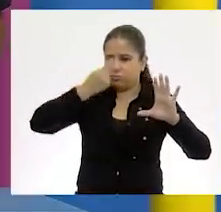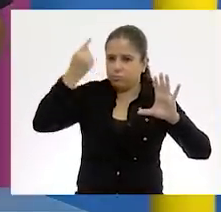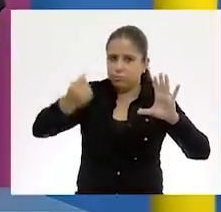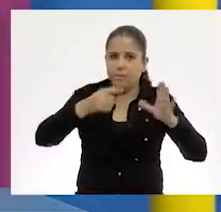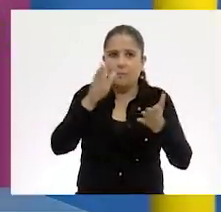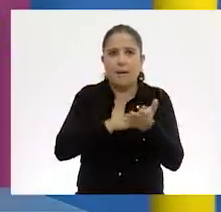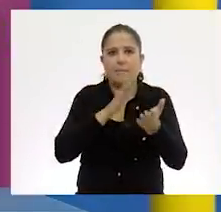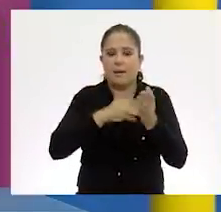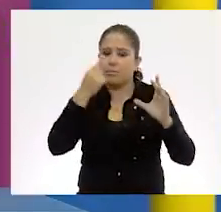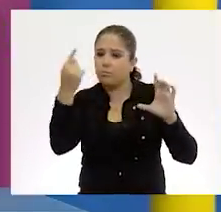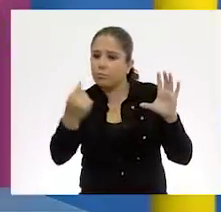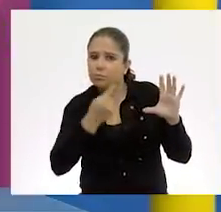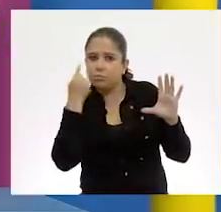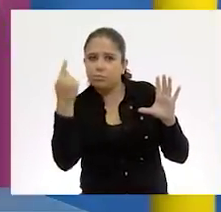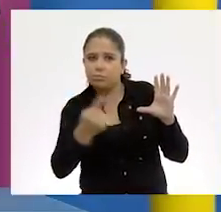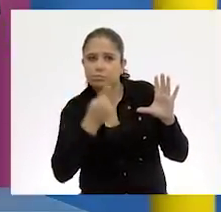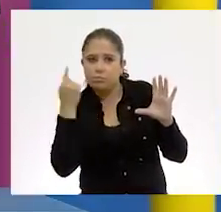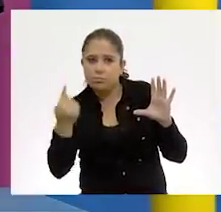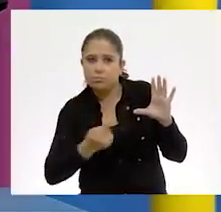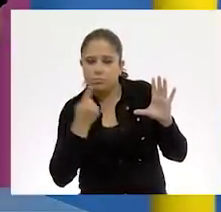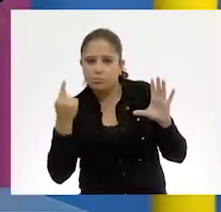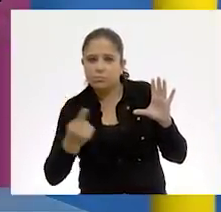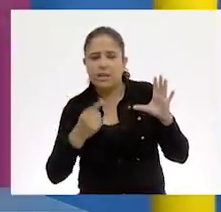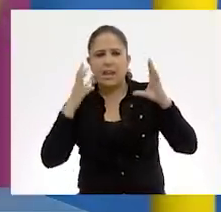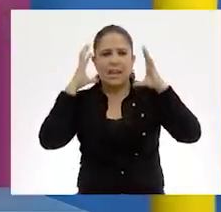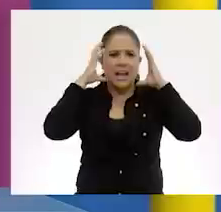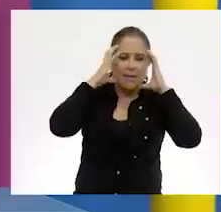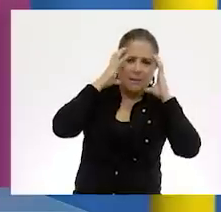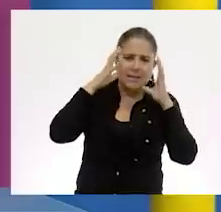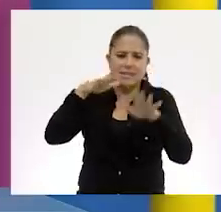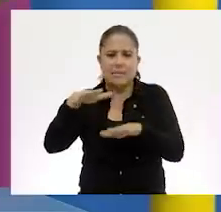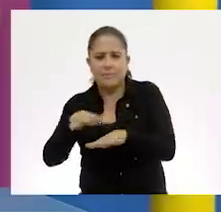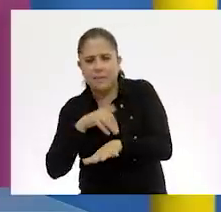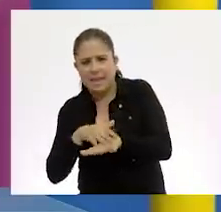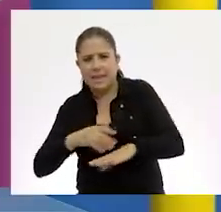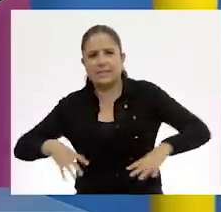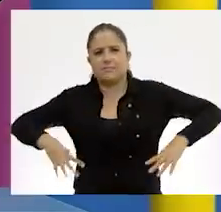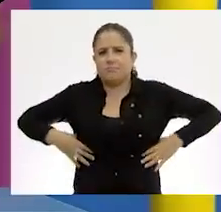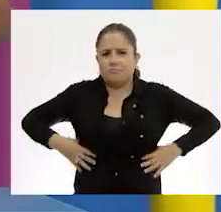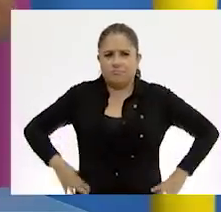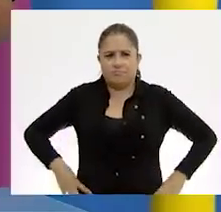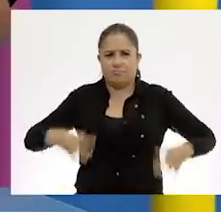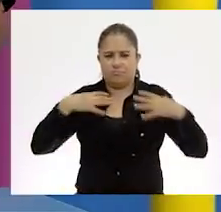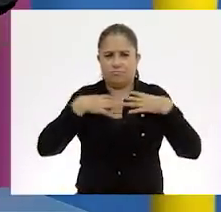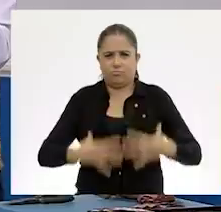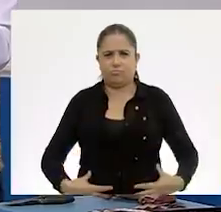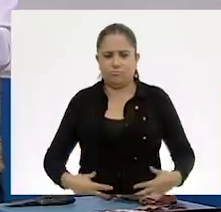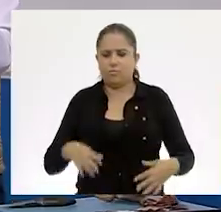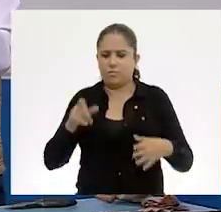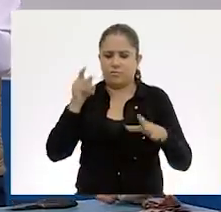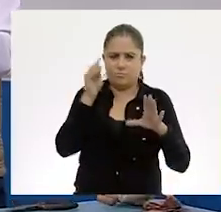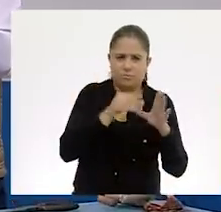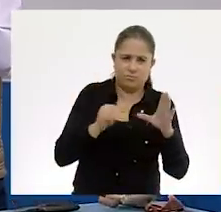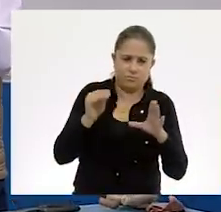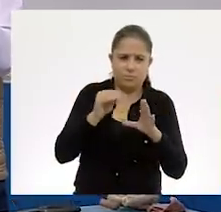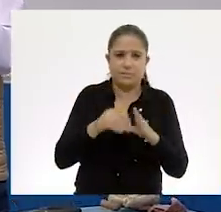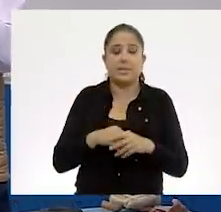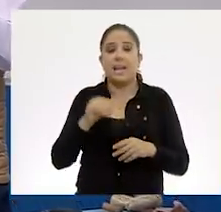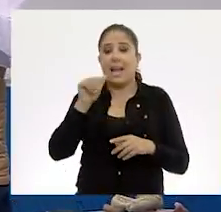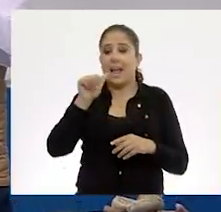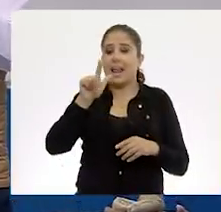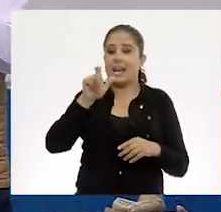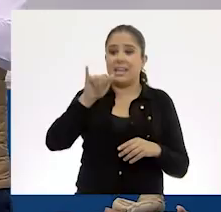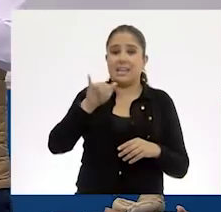Yo estoy empezando con los pies. Ok. Sí, pueden empezar por cabeza, por pies, por la caderita y les platico un poquito de los alebrijes. Los